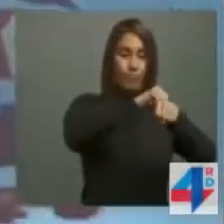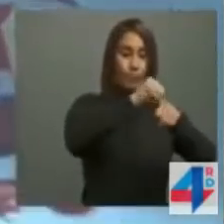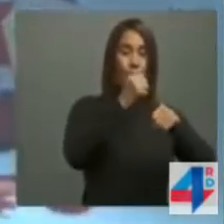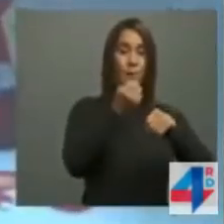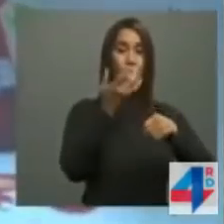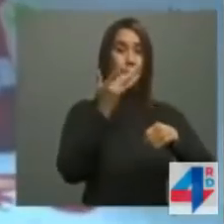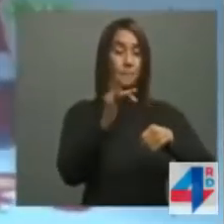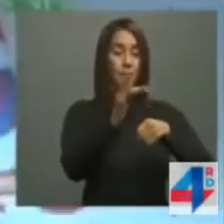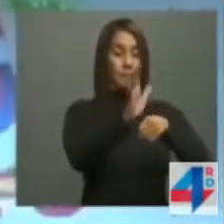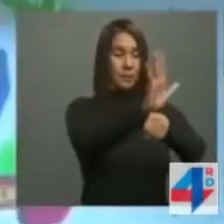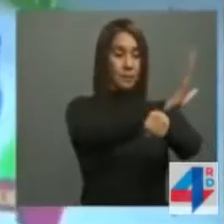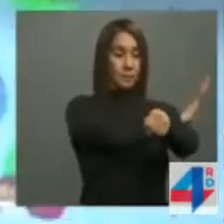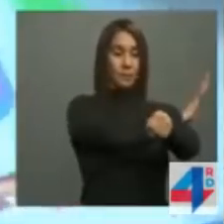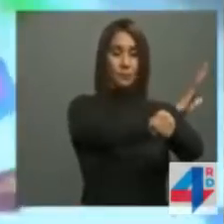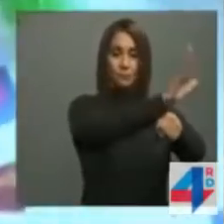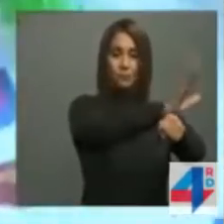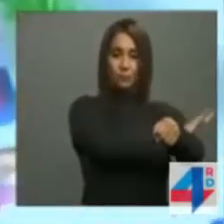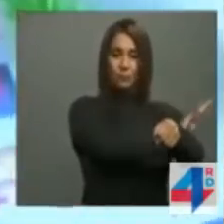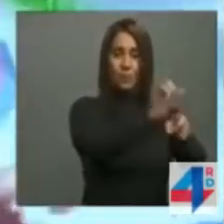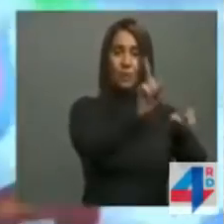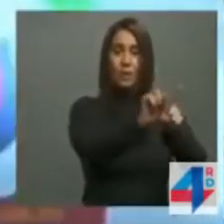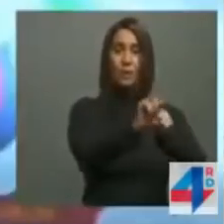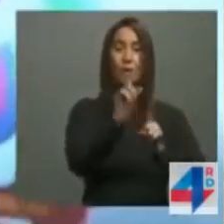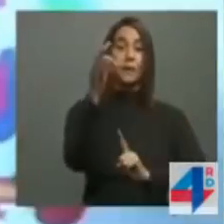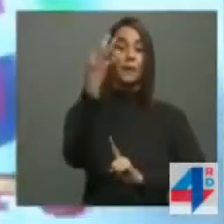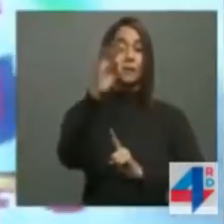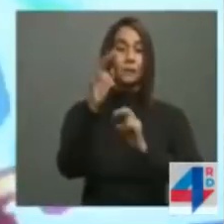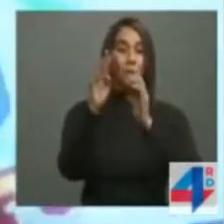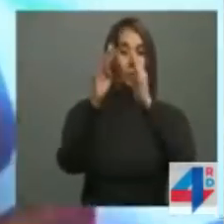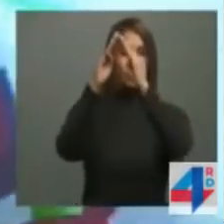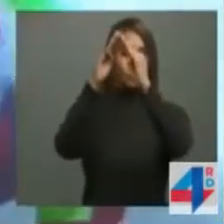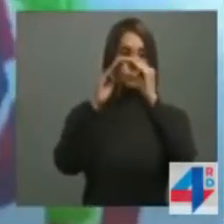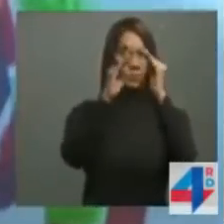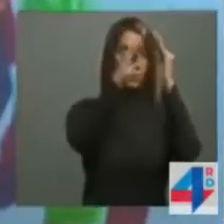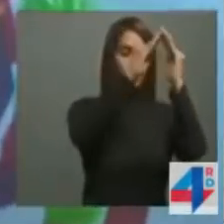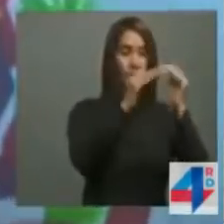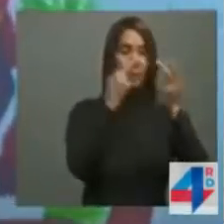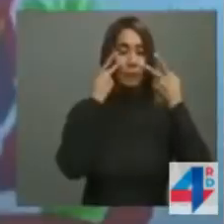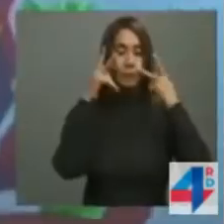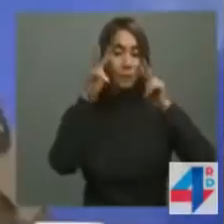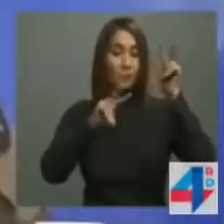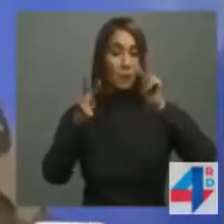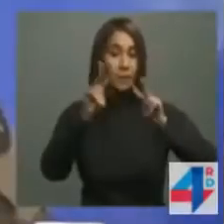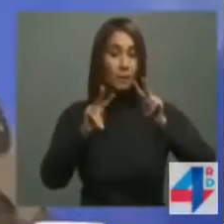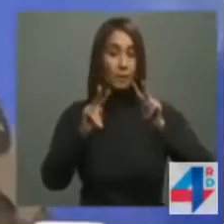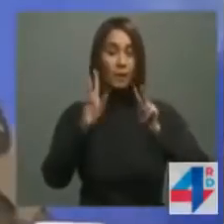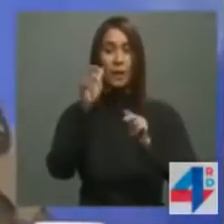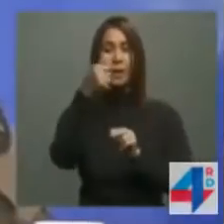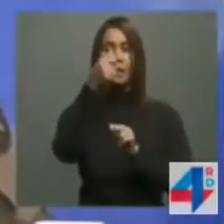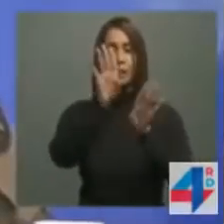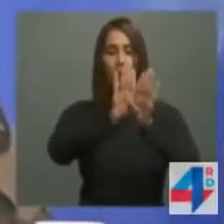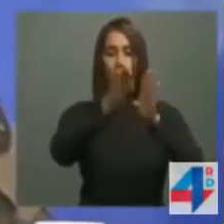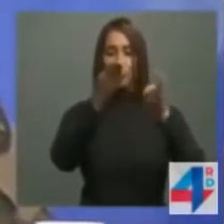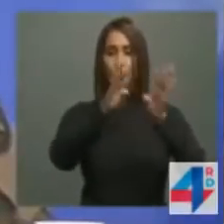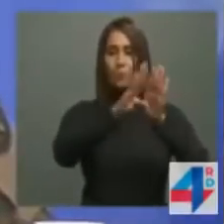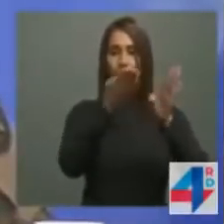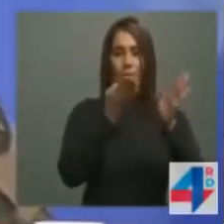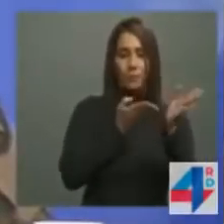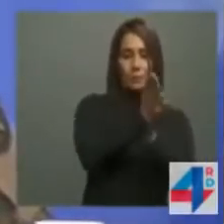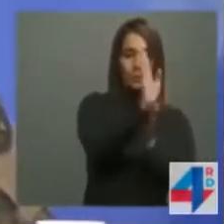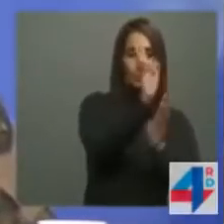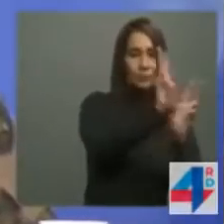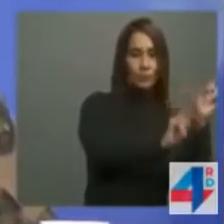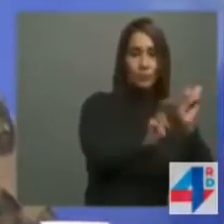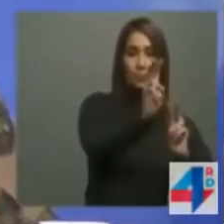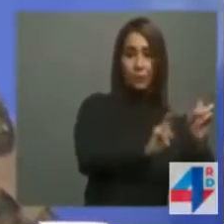metálica. Tendrá además 19 torres de vigilancia y control, 10 puertas de acceso para patrullaje y 54